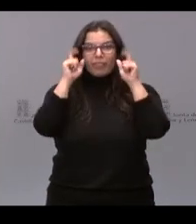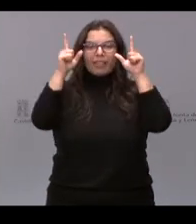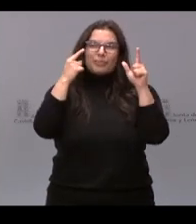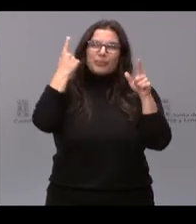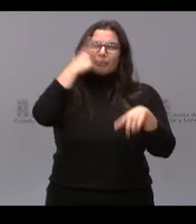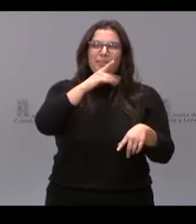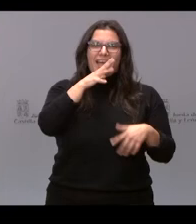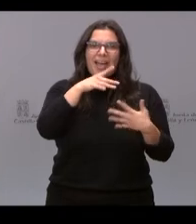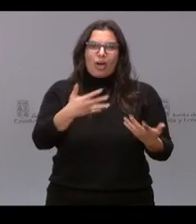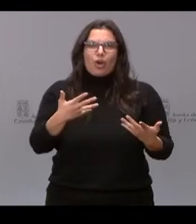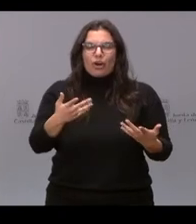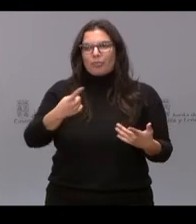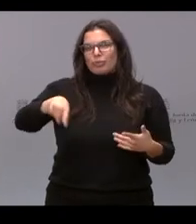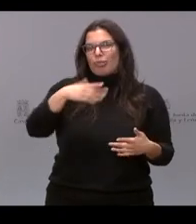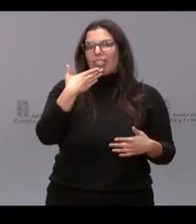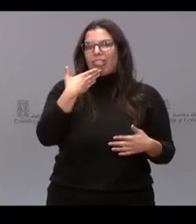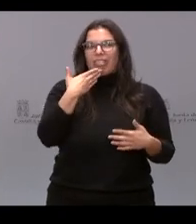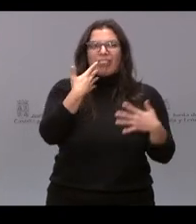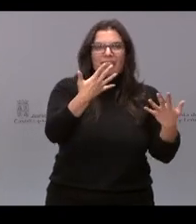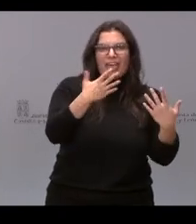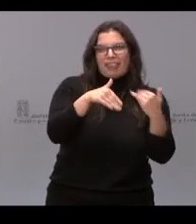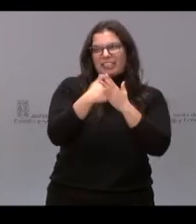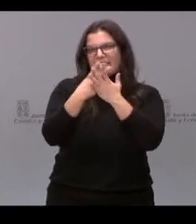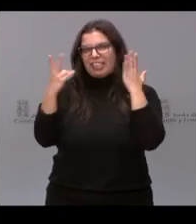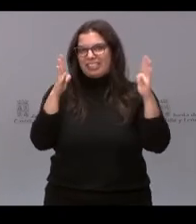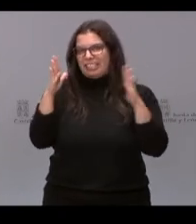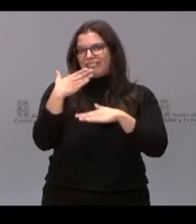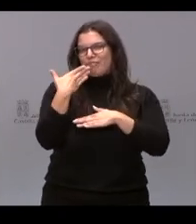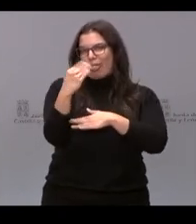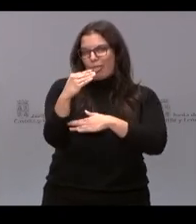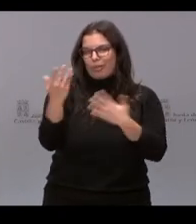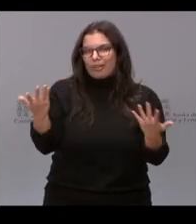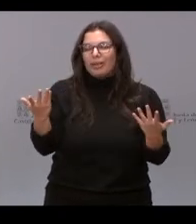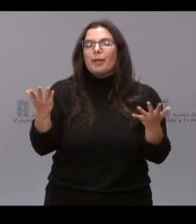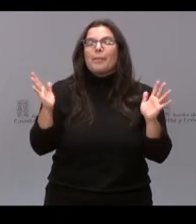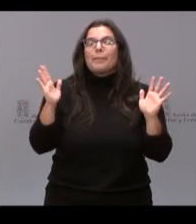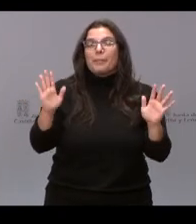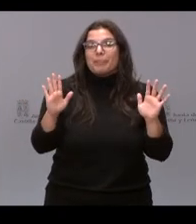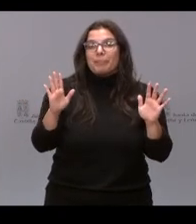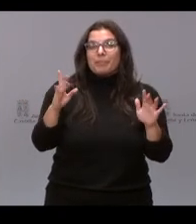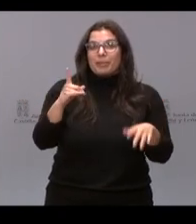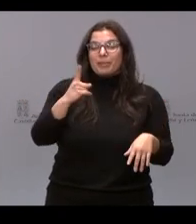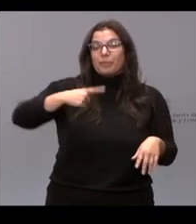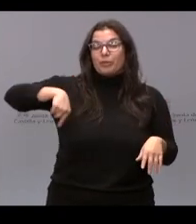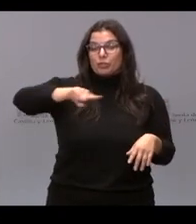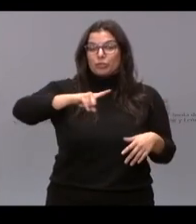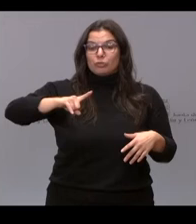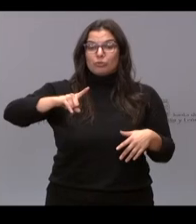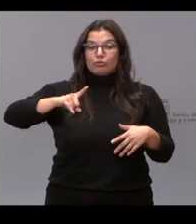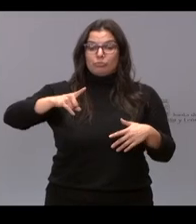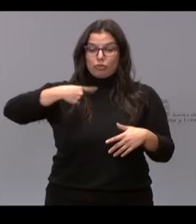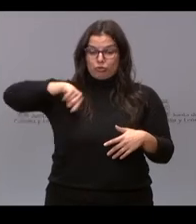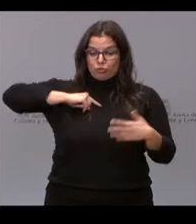tenéis entre 10 y 17 años, pero que seamos capaces entre todos